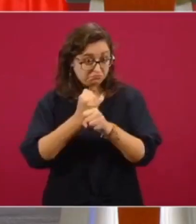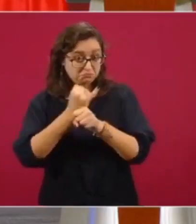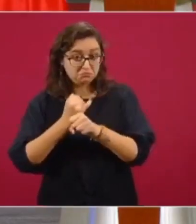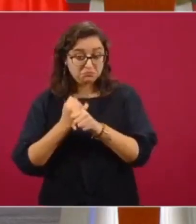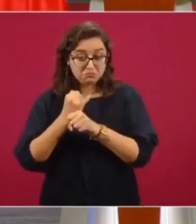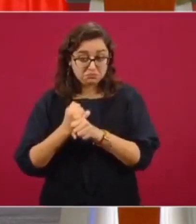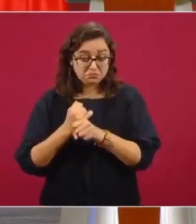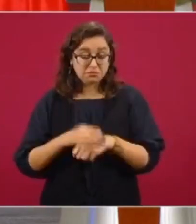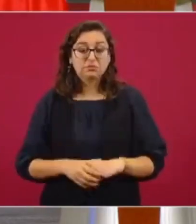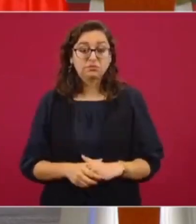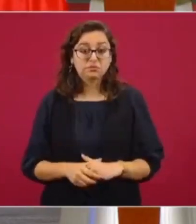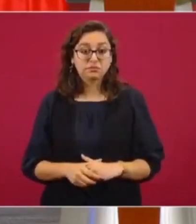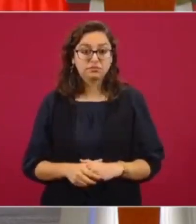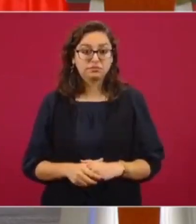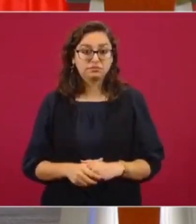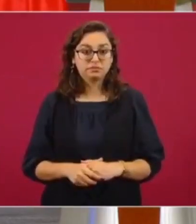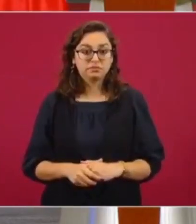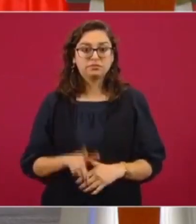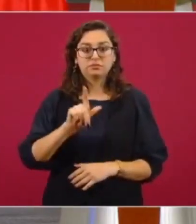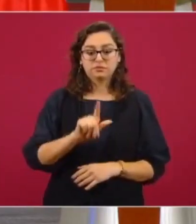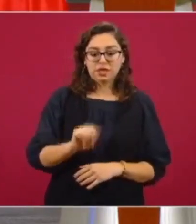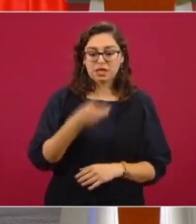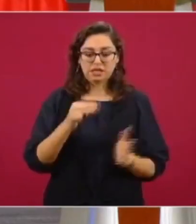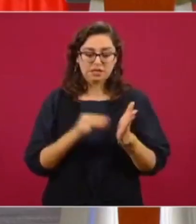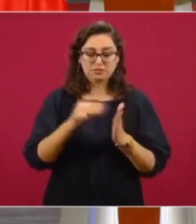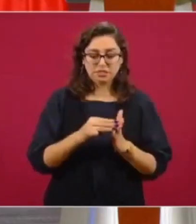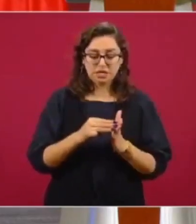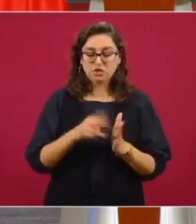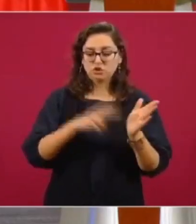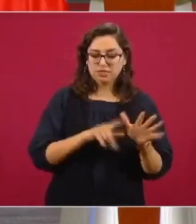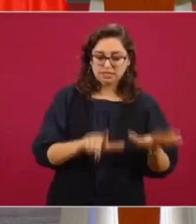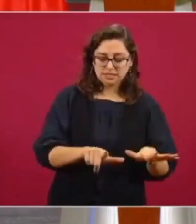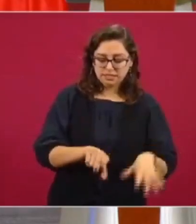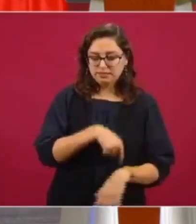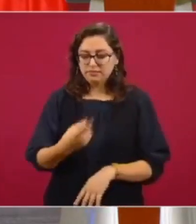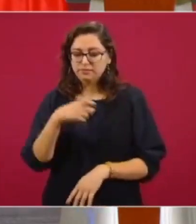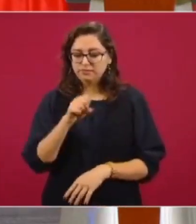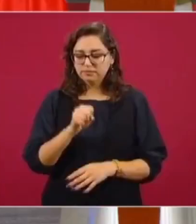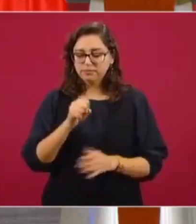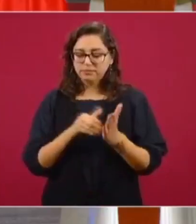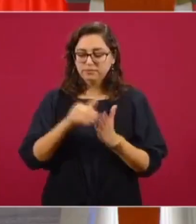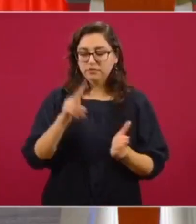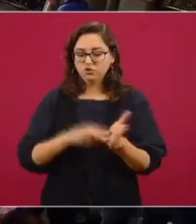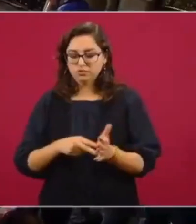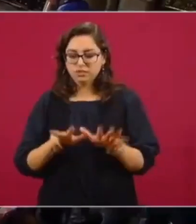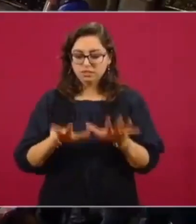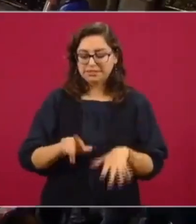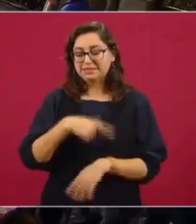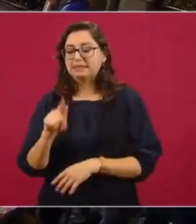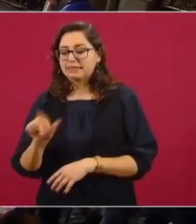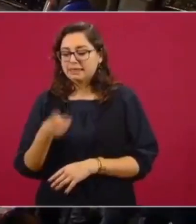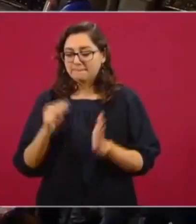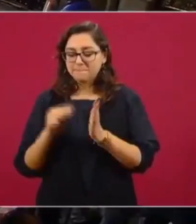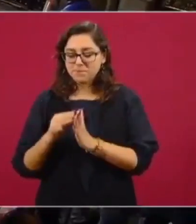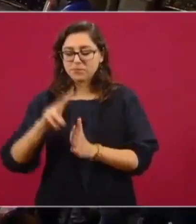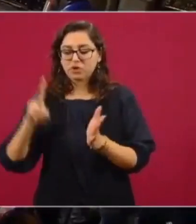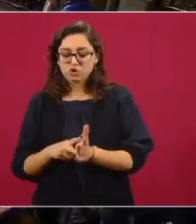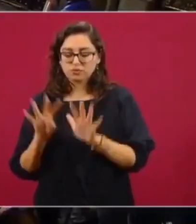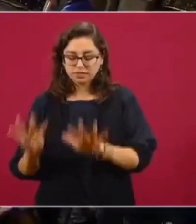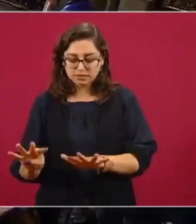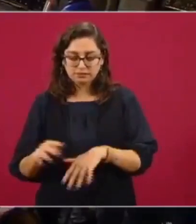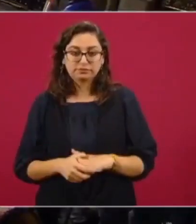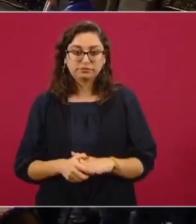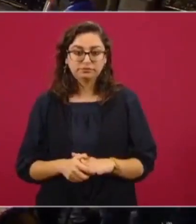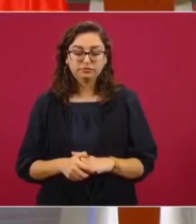73 millones en 2017, 60 millones en 2018, 73 millones en 2019.